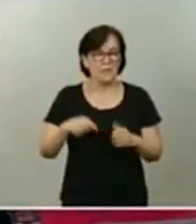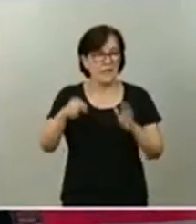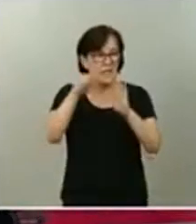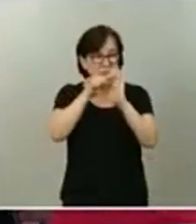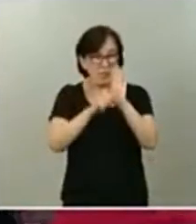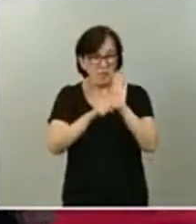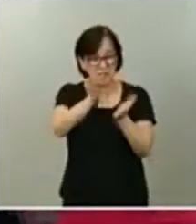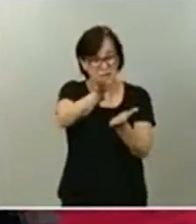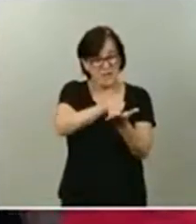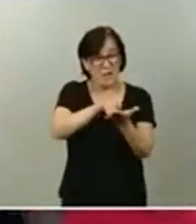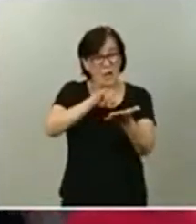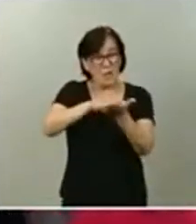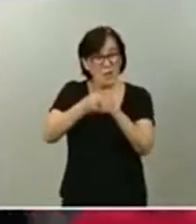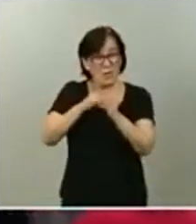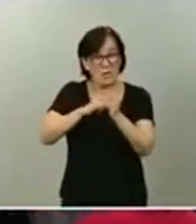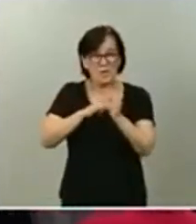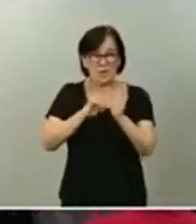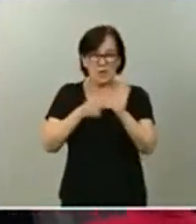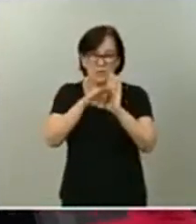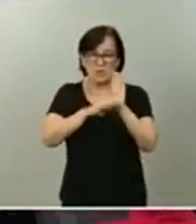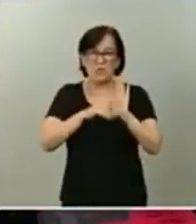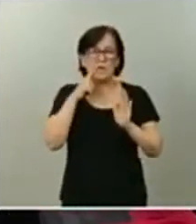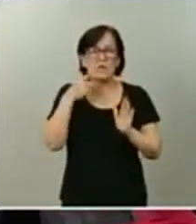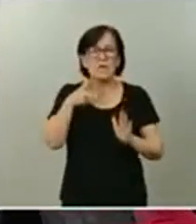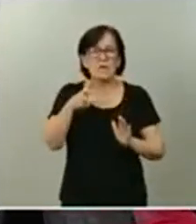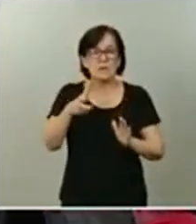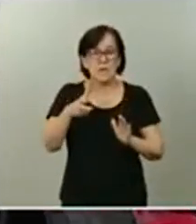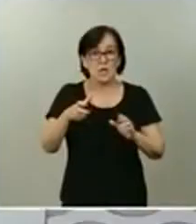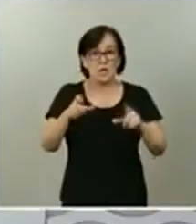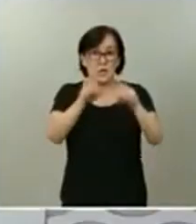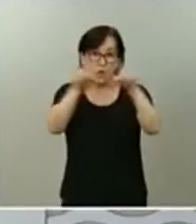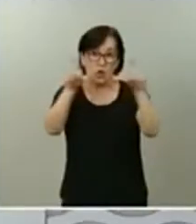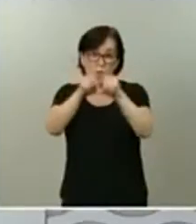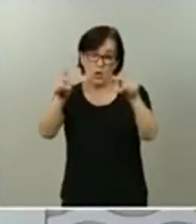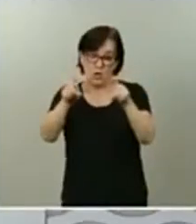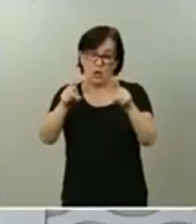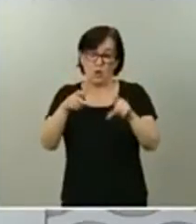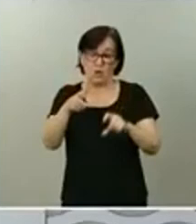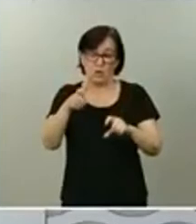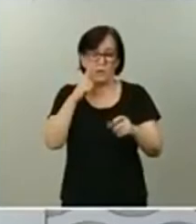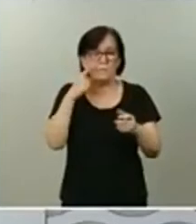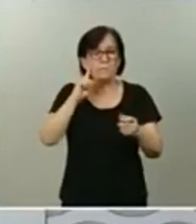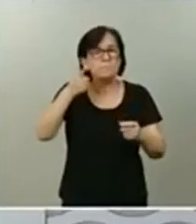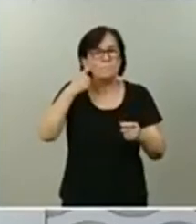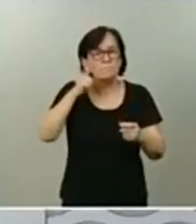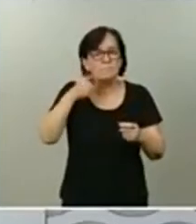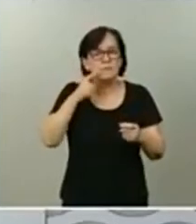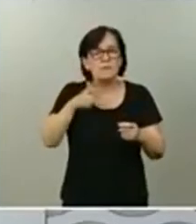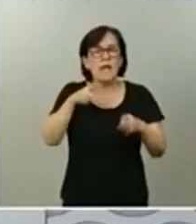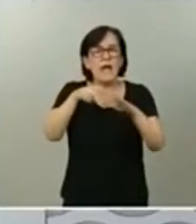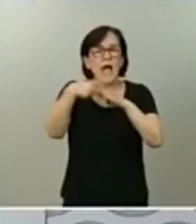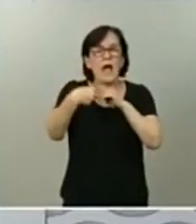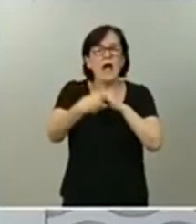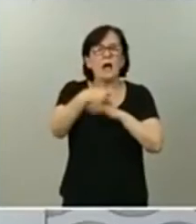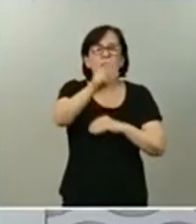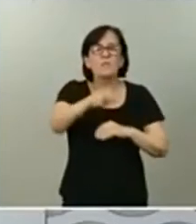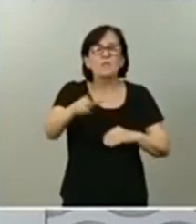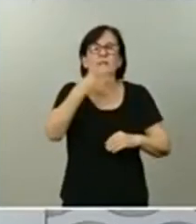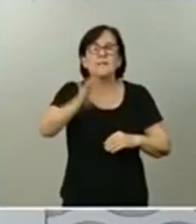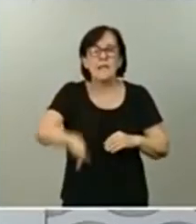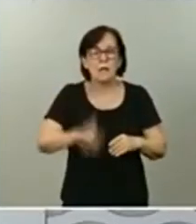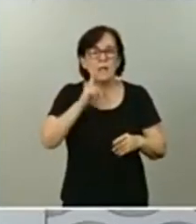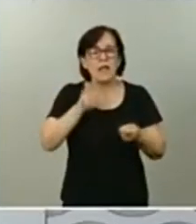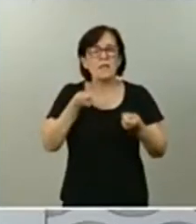proyecto de ley figura el derecho de estas sociedades cotizadas a identificar a los accionistas para facilitar su